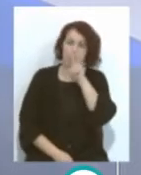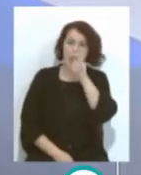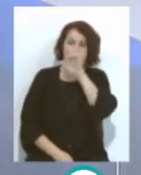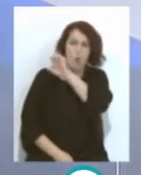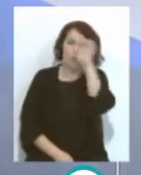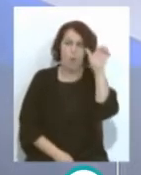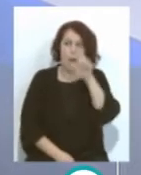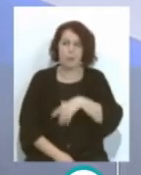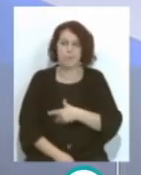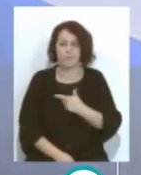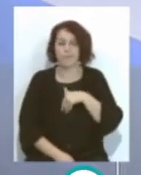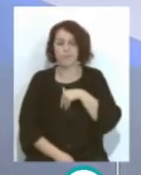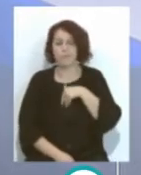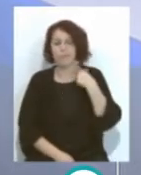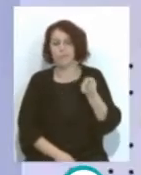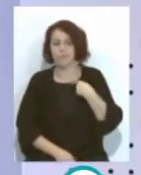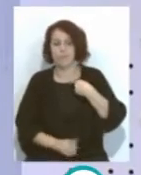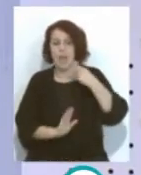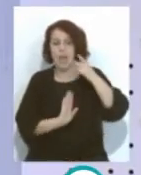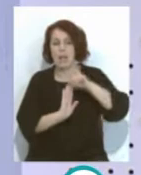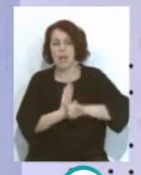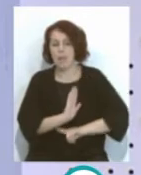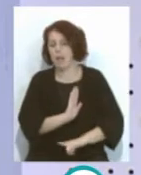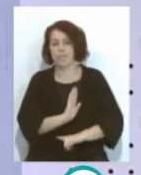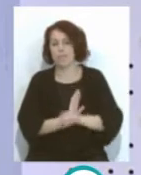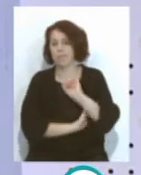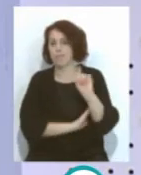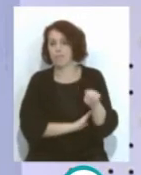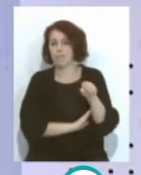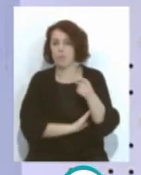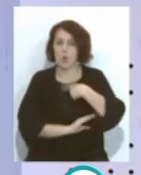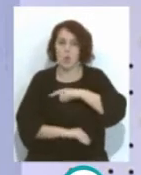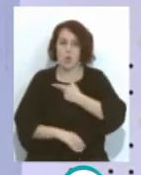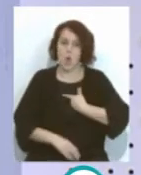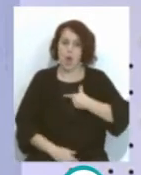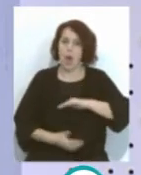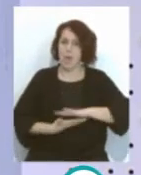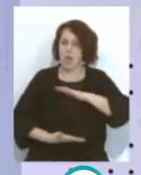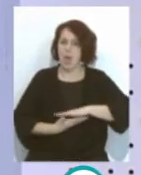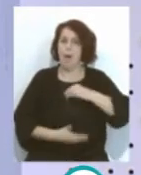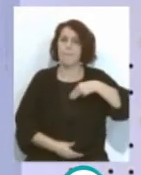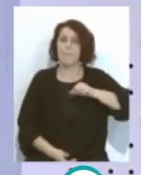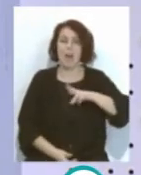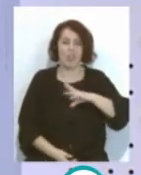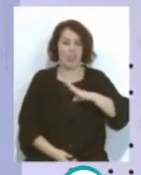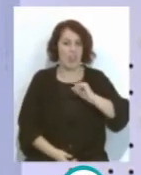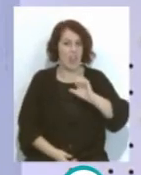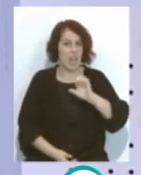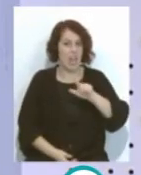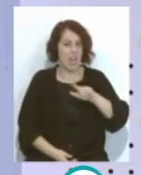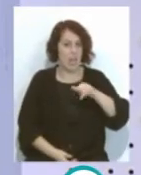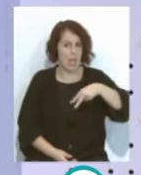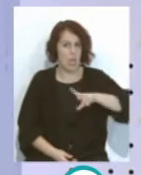Que al fondo de la tabla Todos conocemos la capacidad Que tiene Marzalino Pero sí es sorprendente Cómo ha